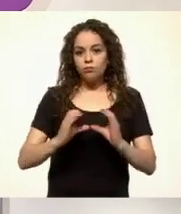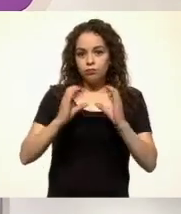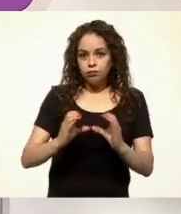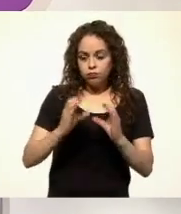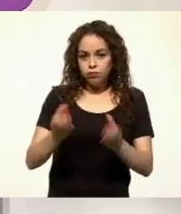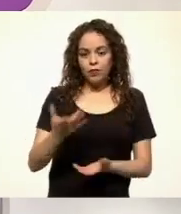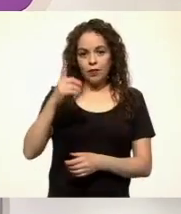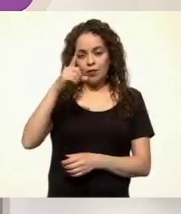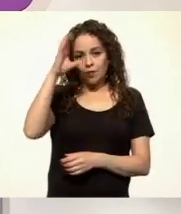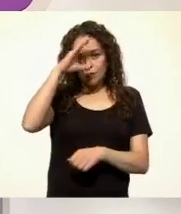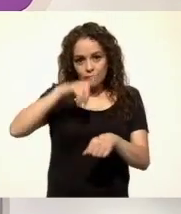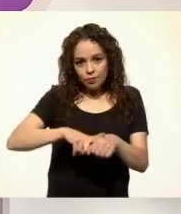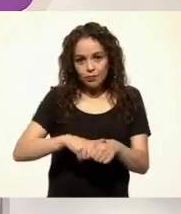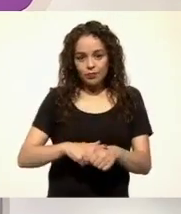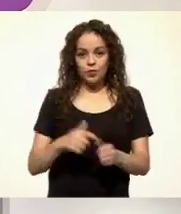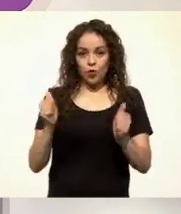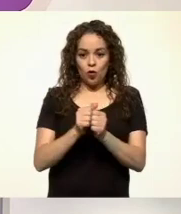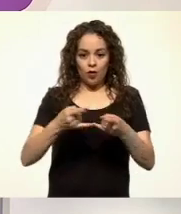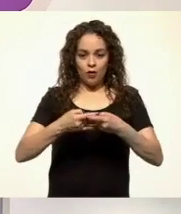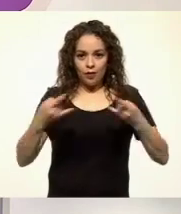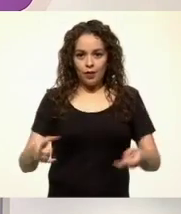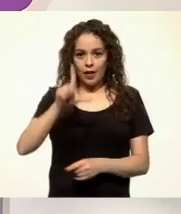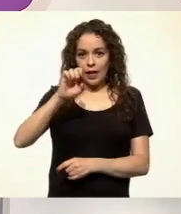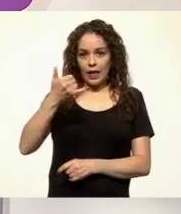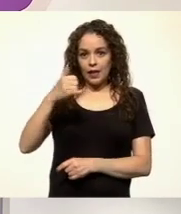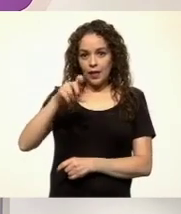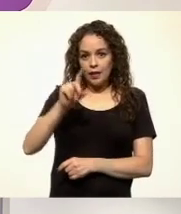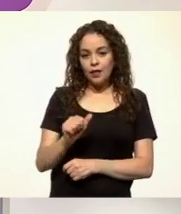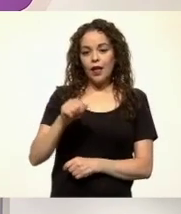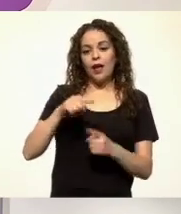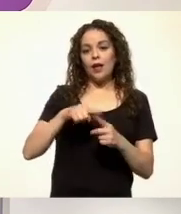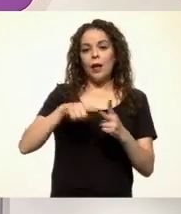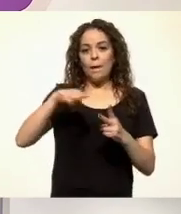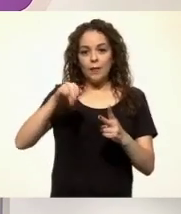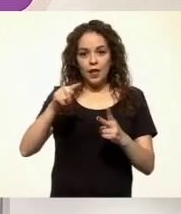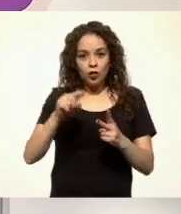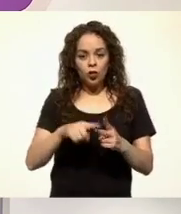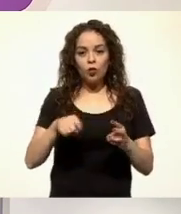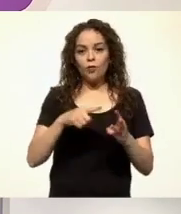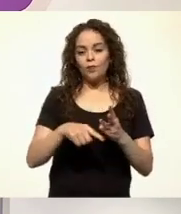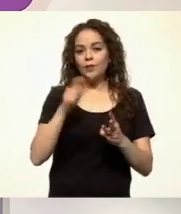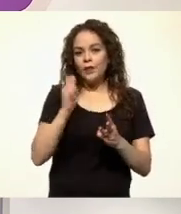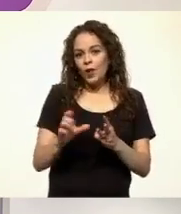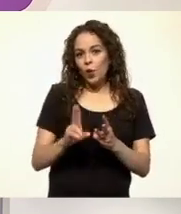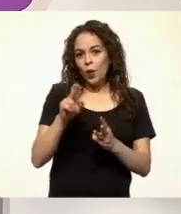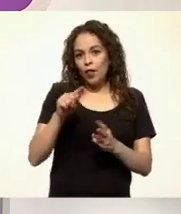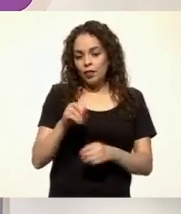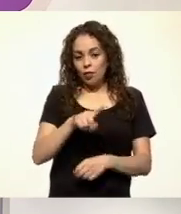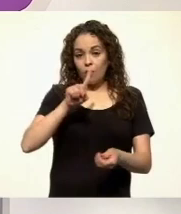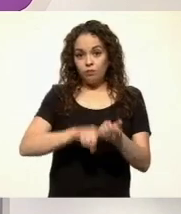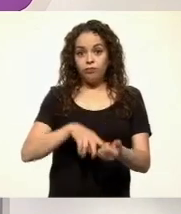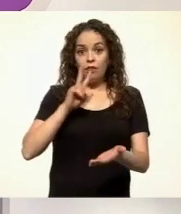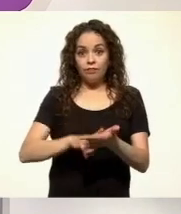mediante las leyendas, los mitos de creación, los cuentos y las enseñanzas que le han dado valor,